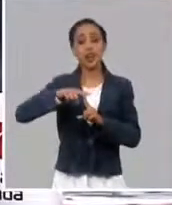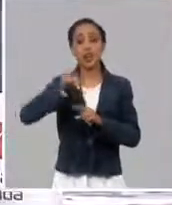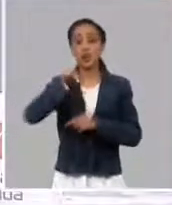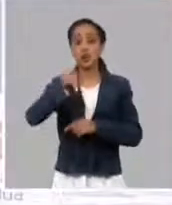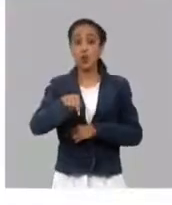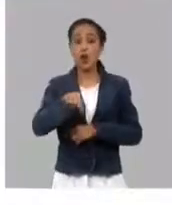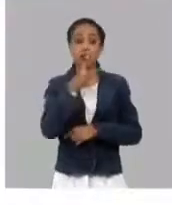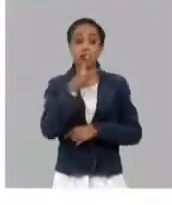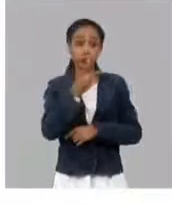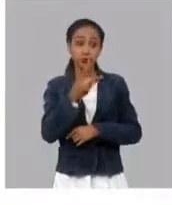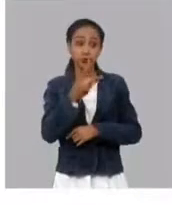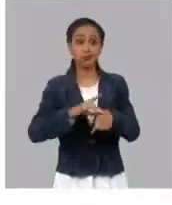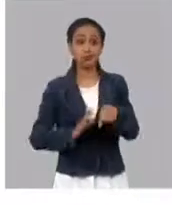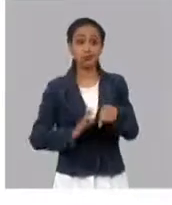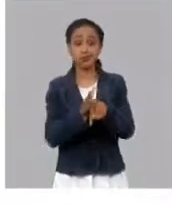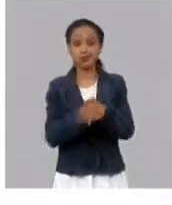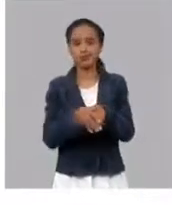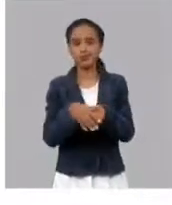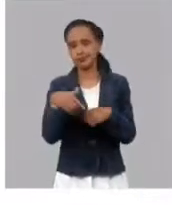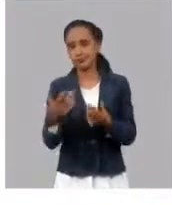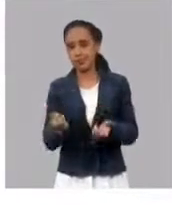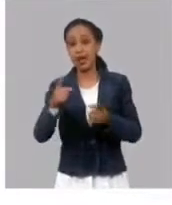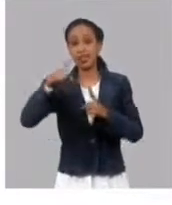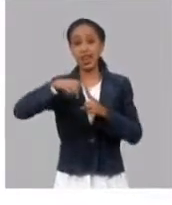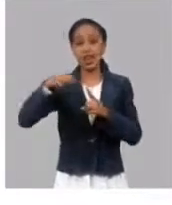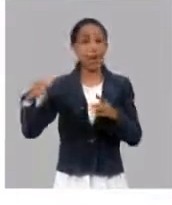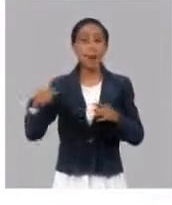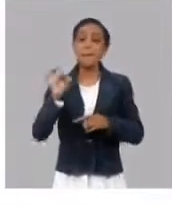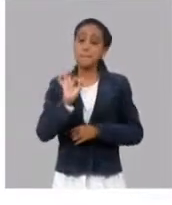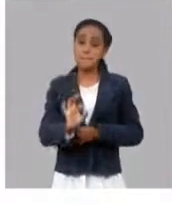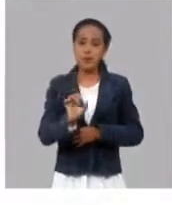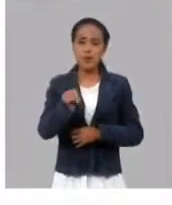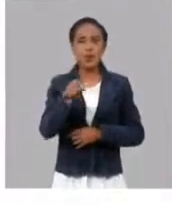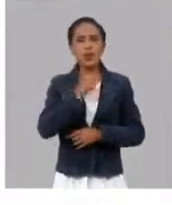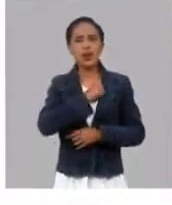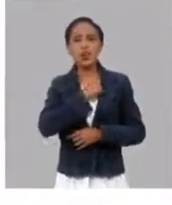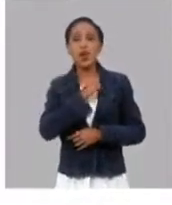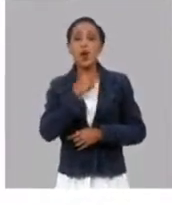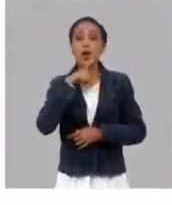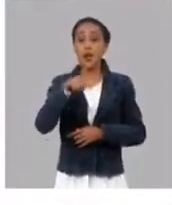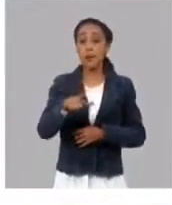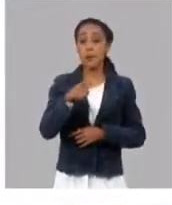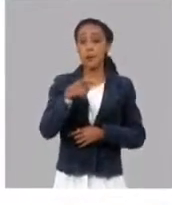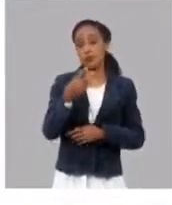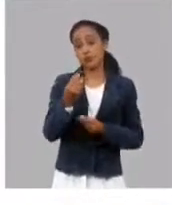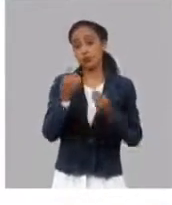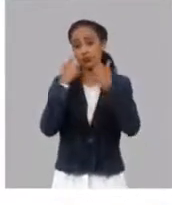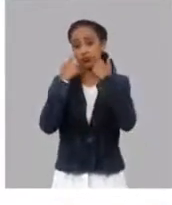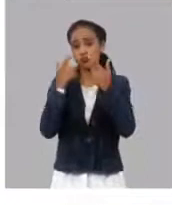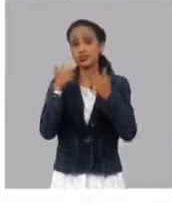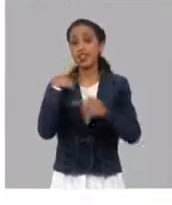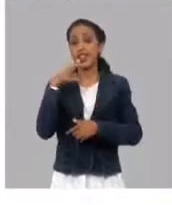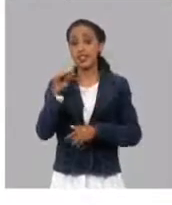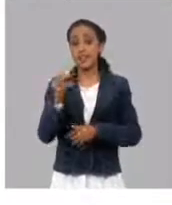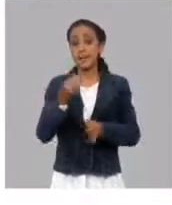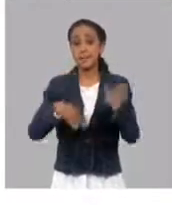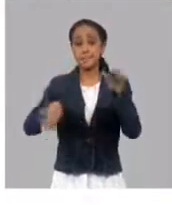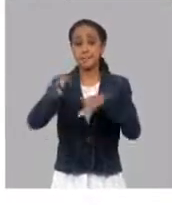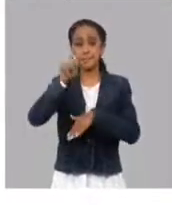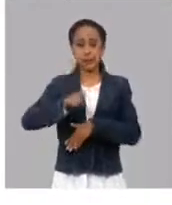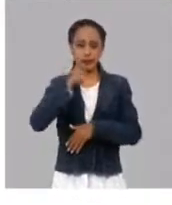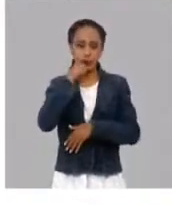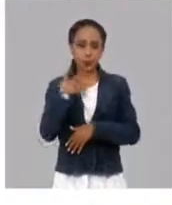impacto. En estas tareas de impacto, yo quería poner un ejemplo muy curioso que planteaba el